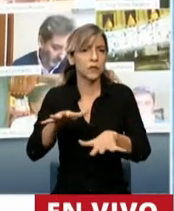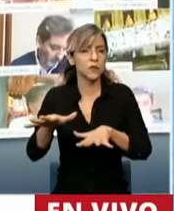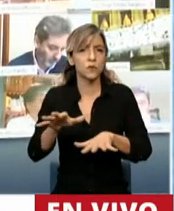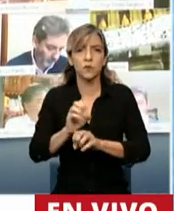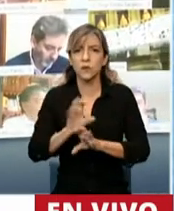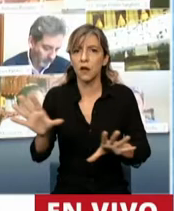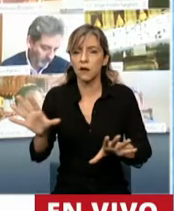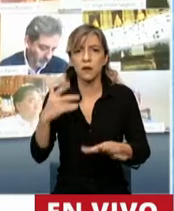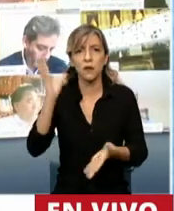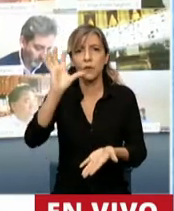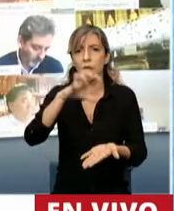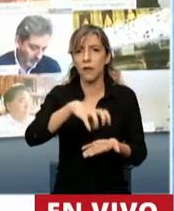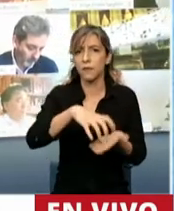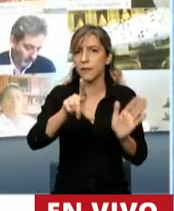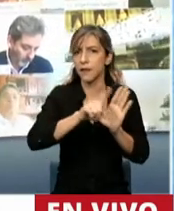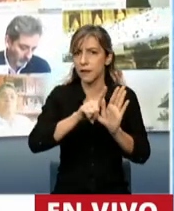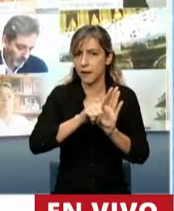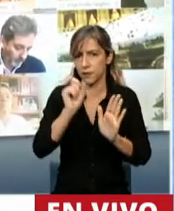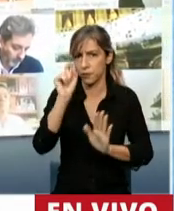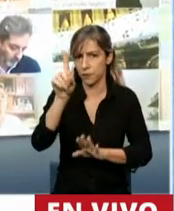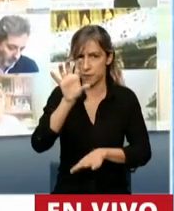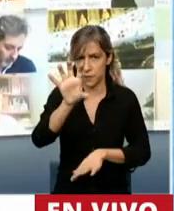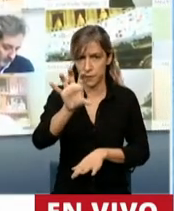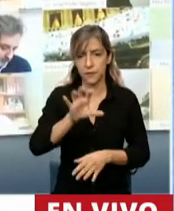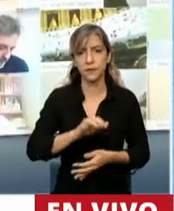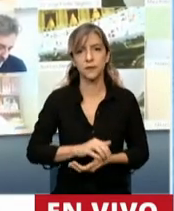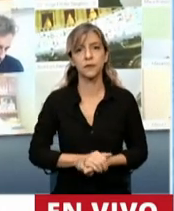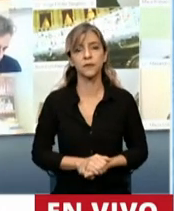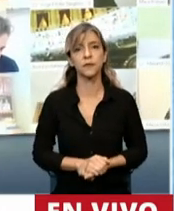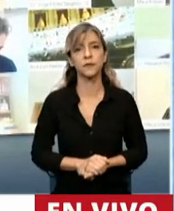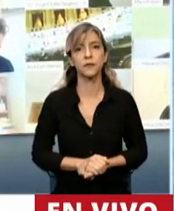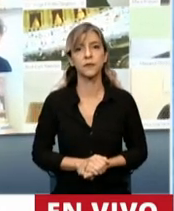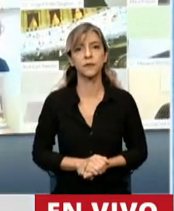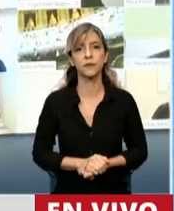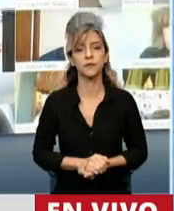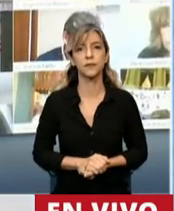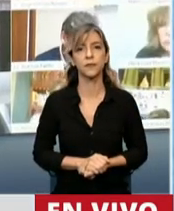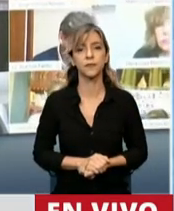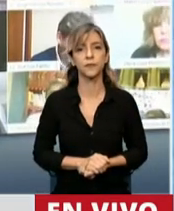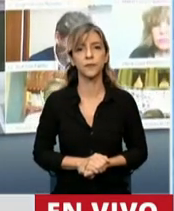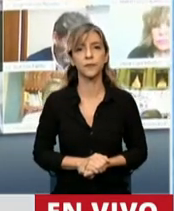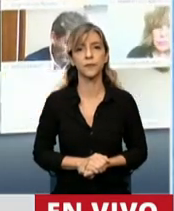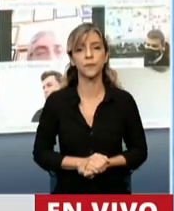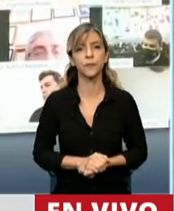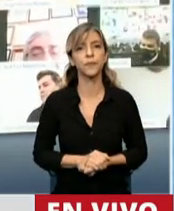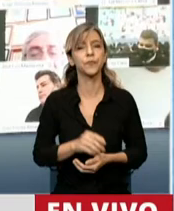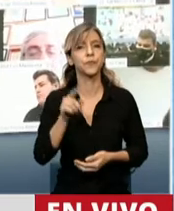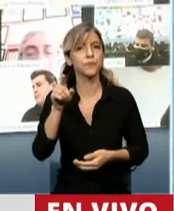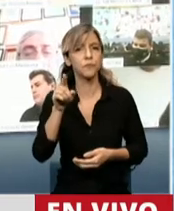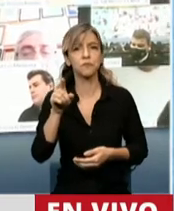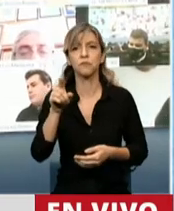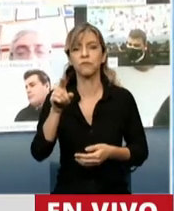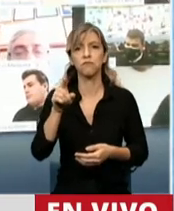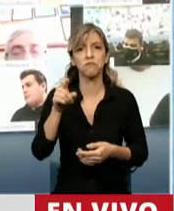la legislatura de nuestra provincia borró de un plumazo un instituto